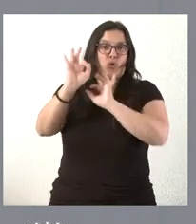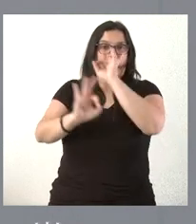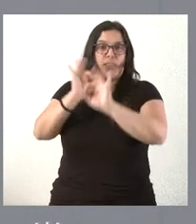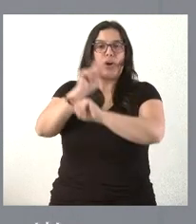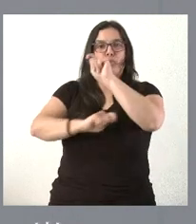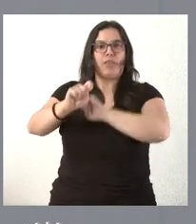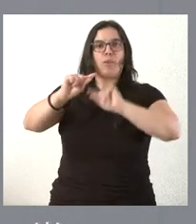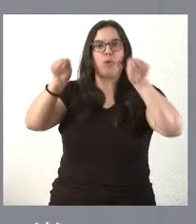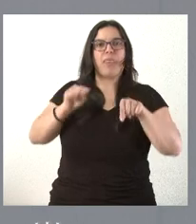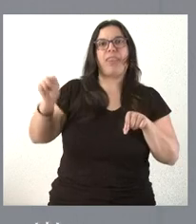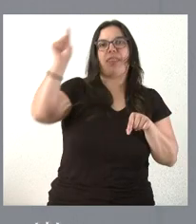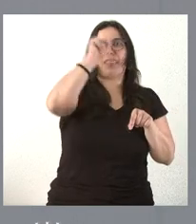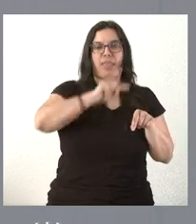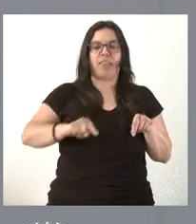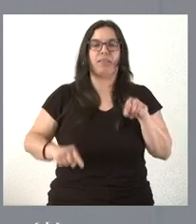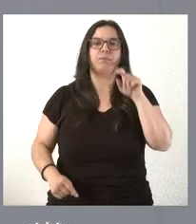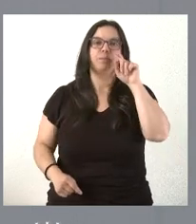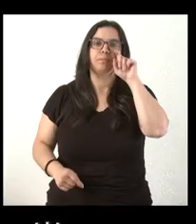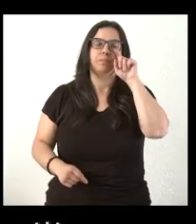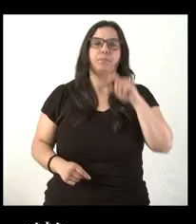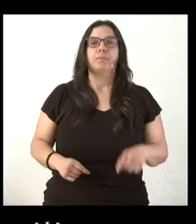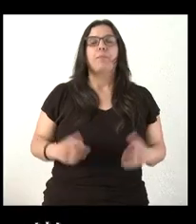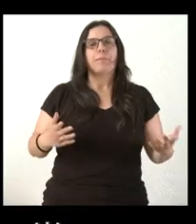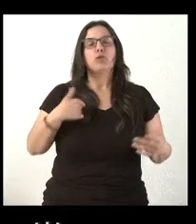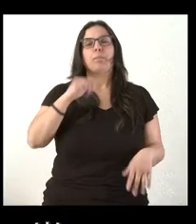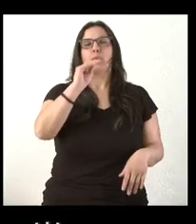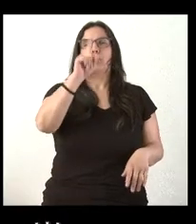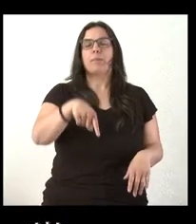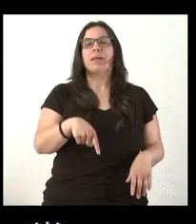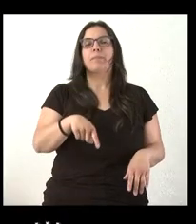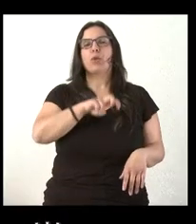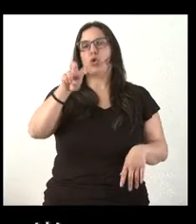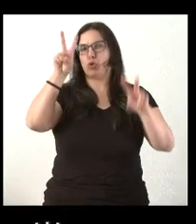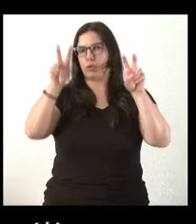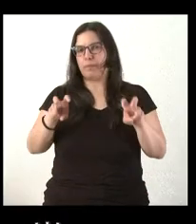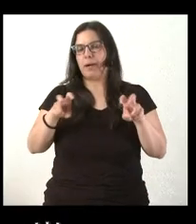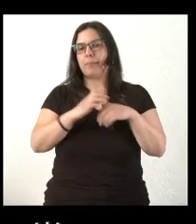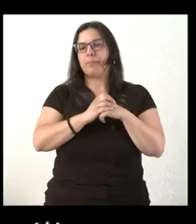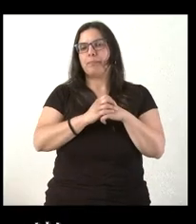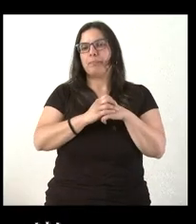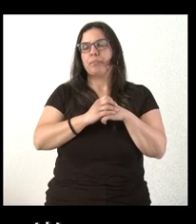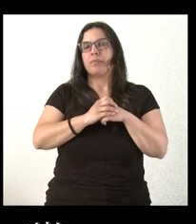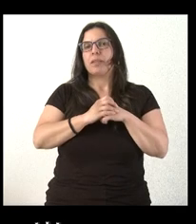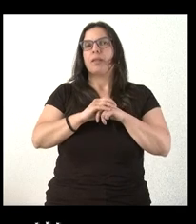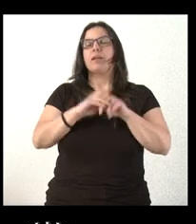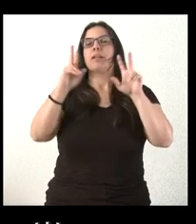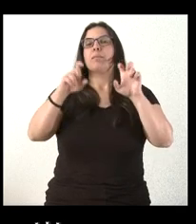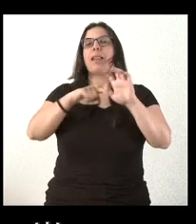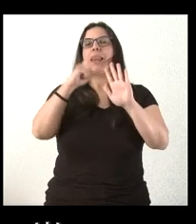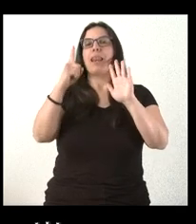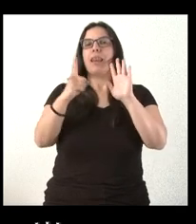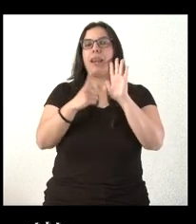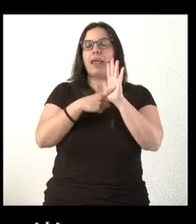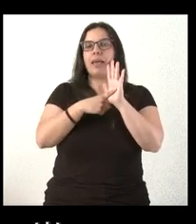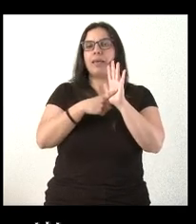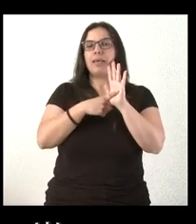asociaciones provinciales que realizan estas tareas. Sí, le quería preguntar también sobre otra cuestión, el tema de la ley que no